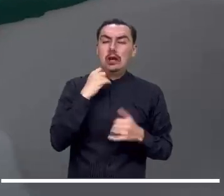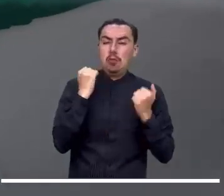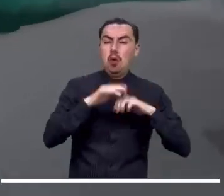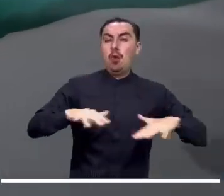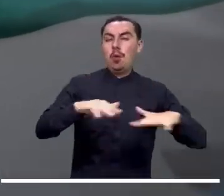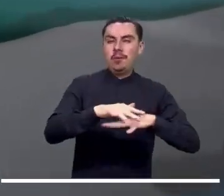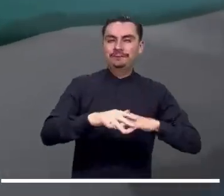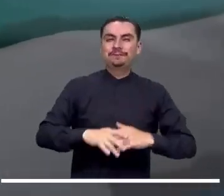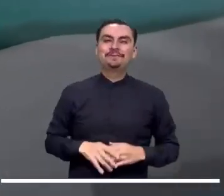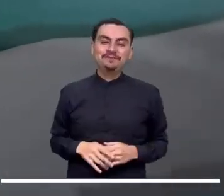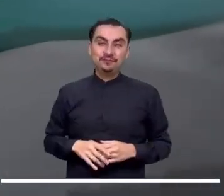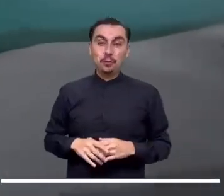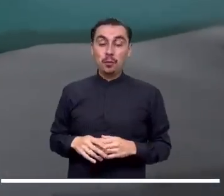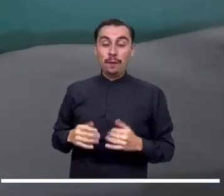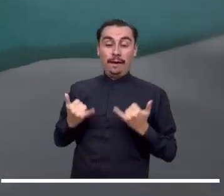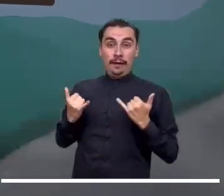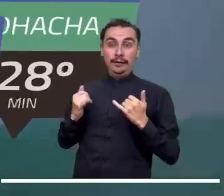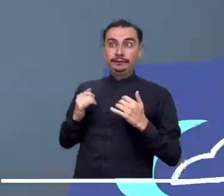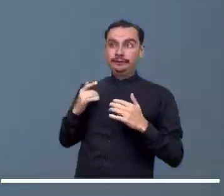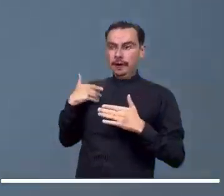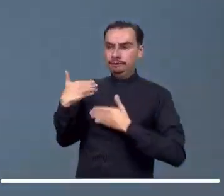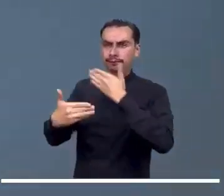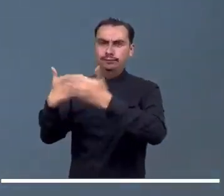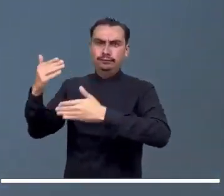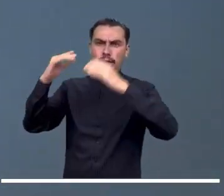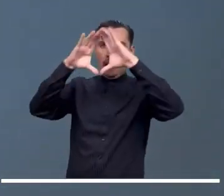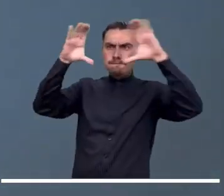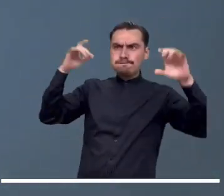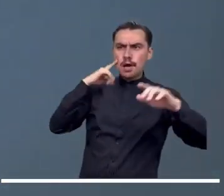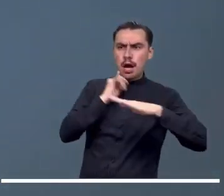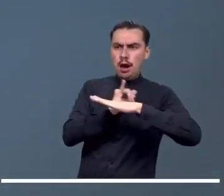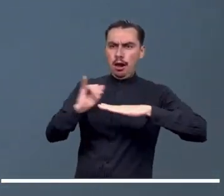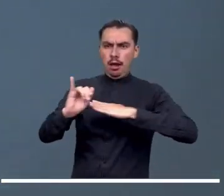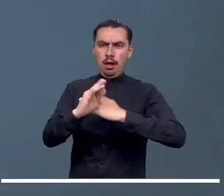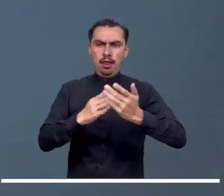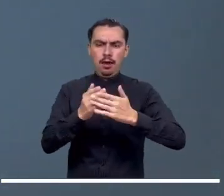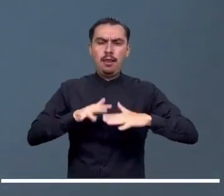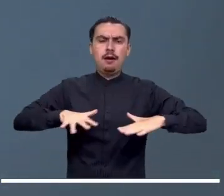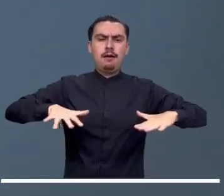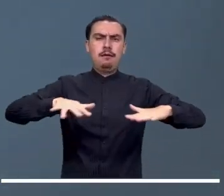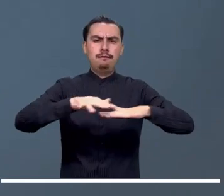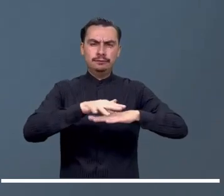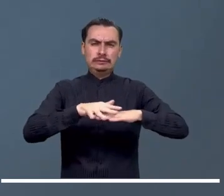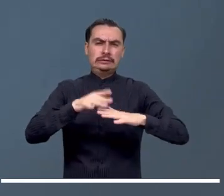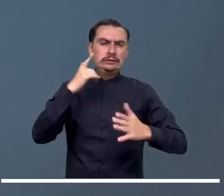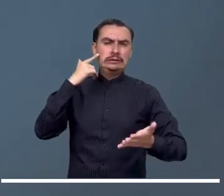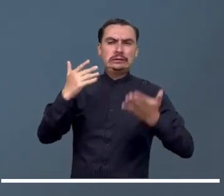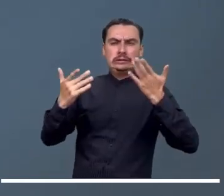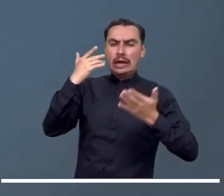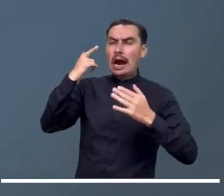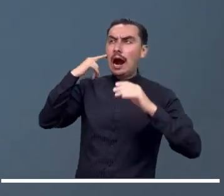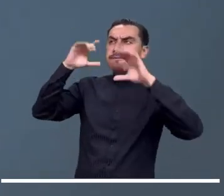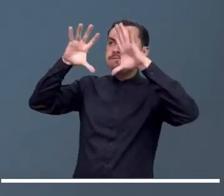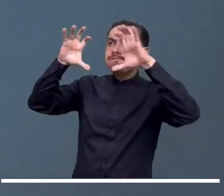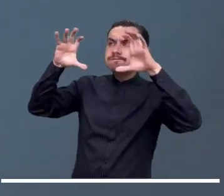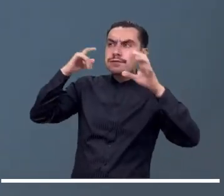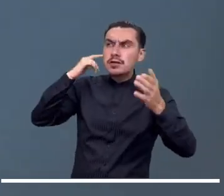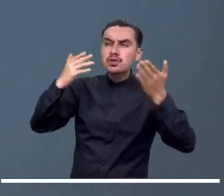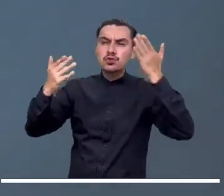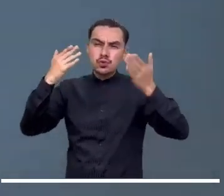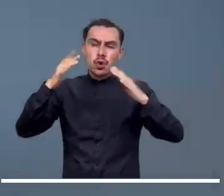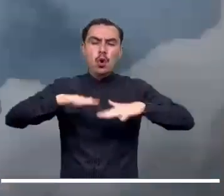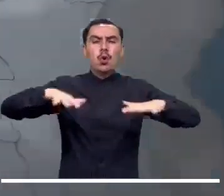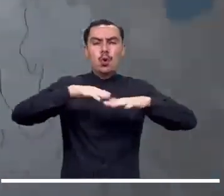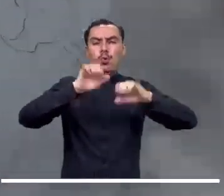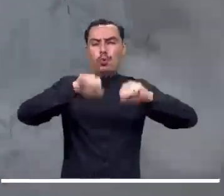presencia parcial de nubes en el archipiélago de San Andrés y Providencia contrastará con el cielo parcialmente nublado que se posa sobre